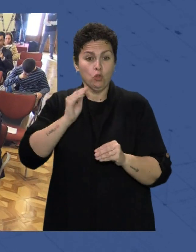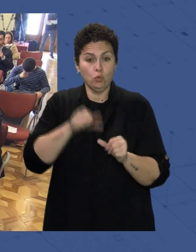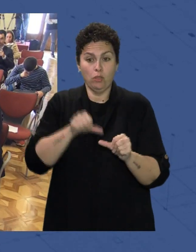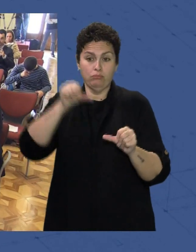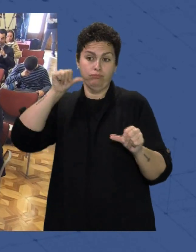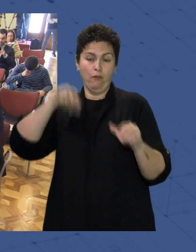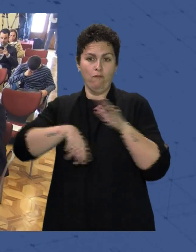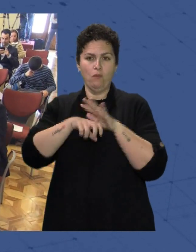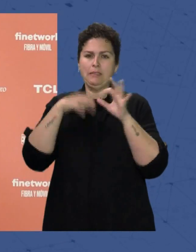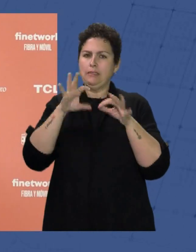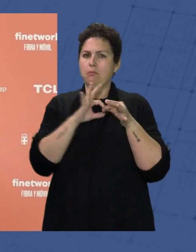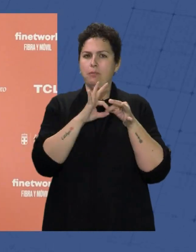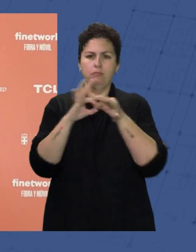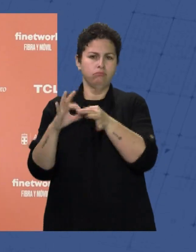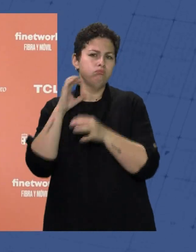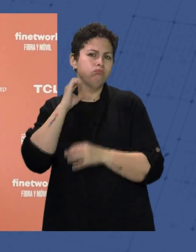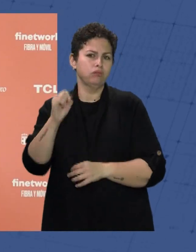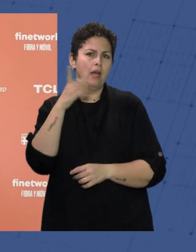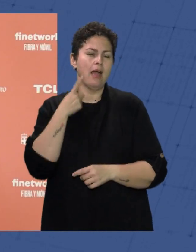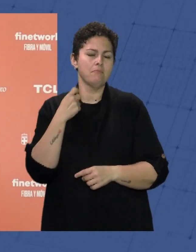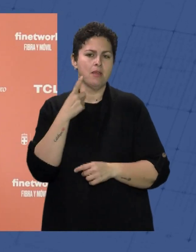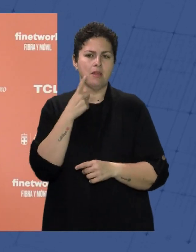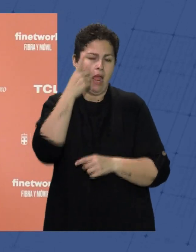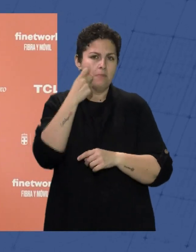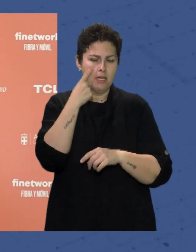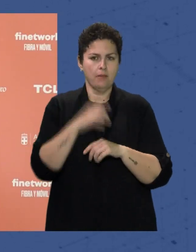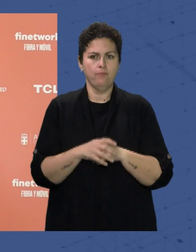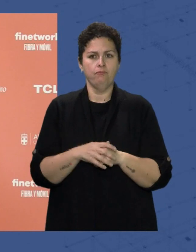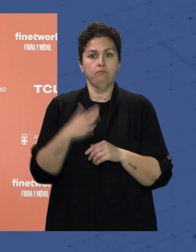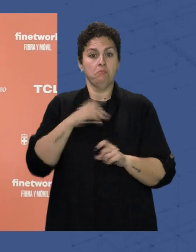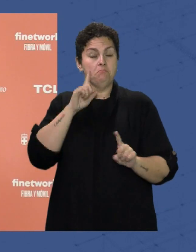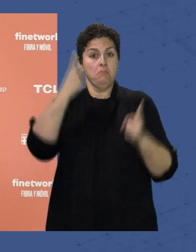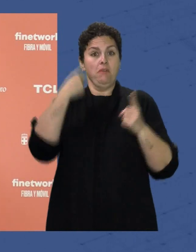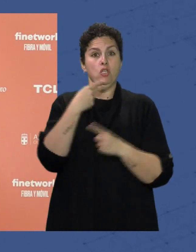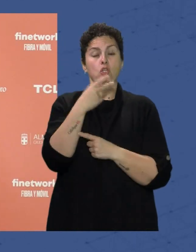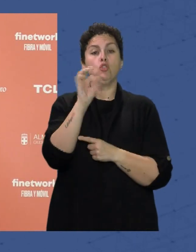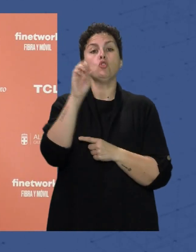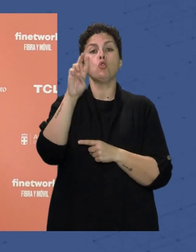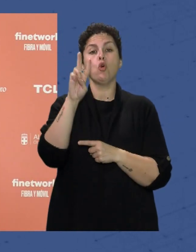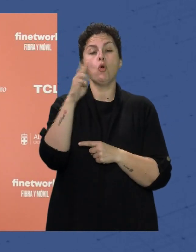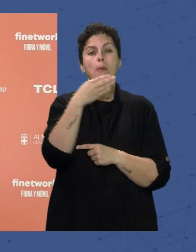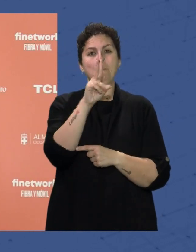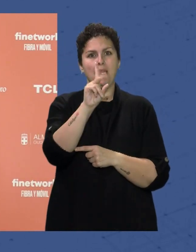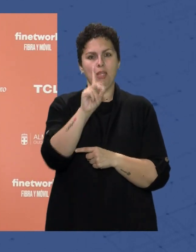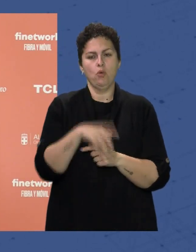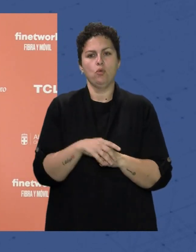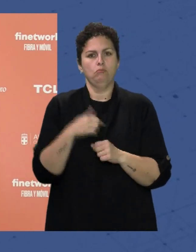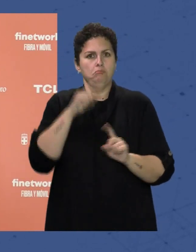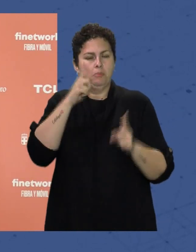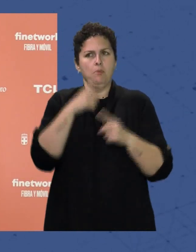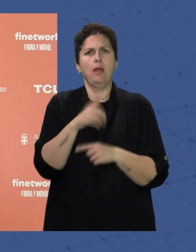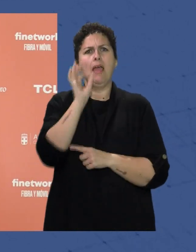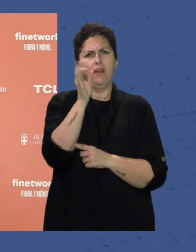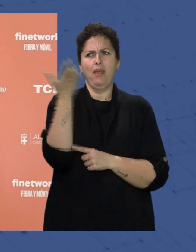ligada siempre a Almería Es mi debut con la Sub-21 Y por eso es muy muy especial Pero es verdad Que por allá Por el 93